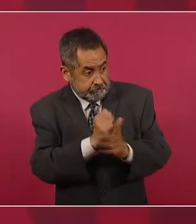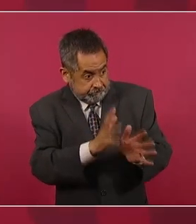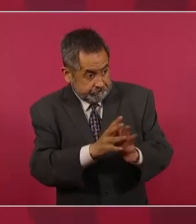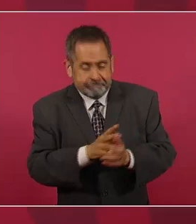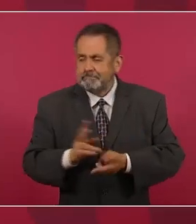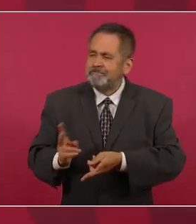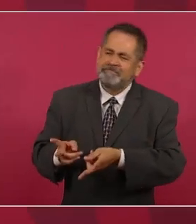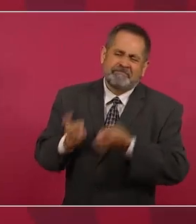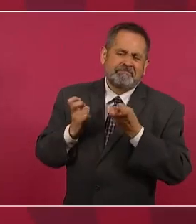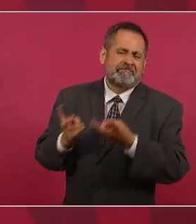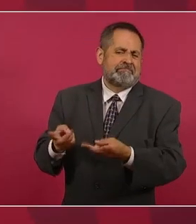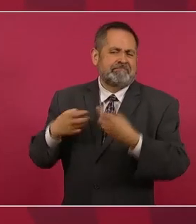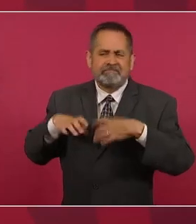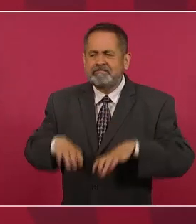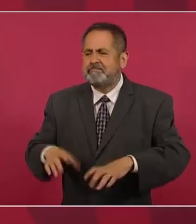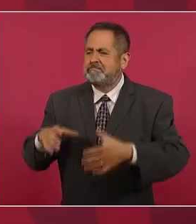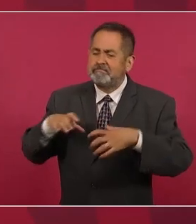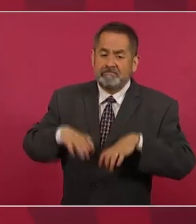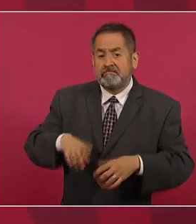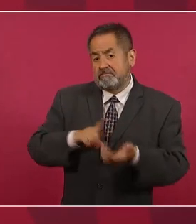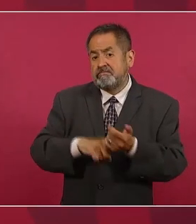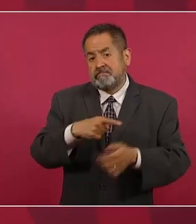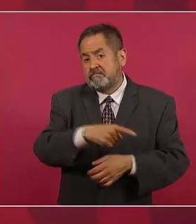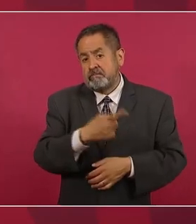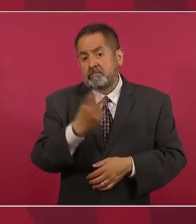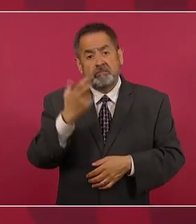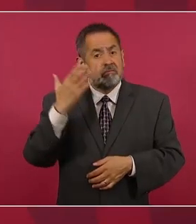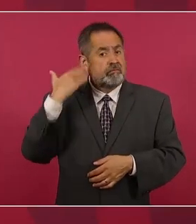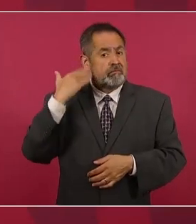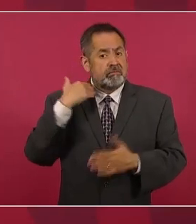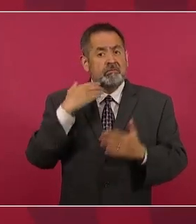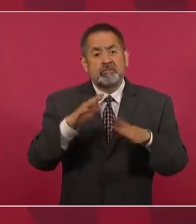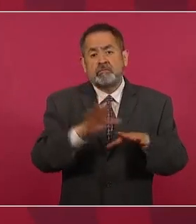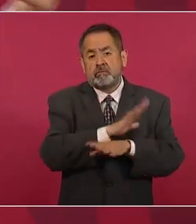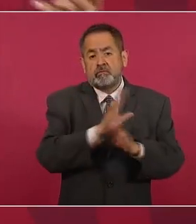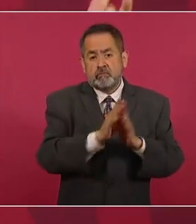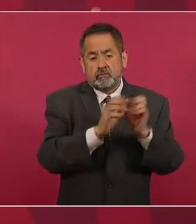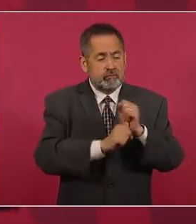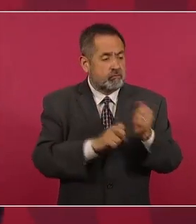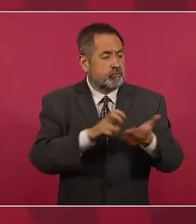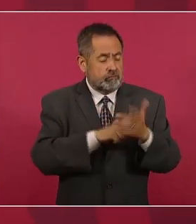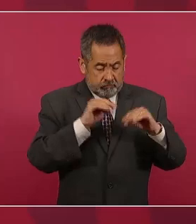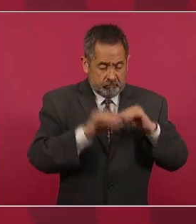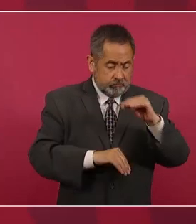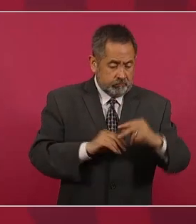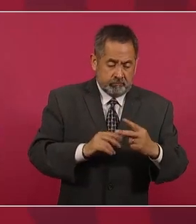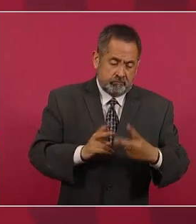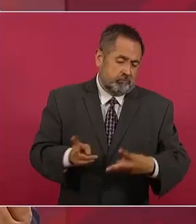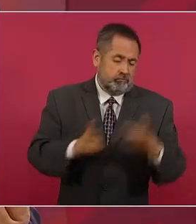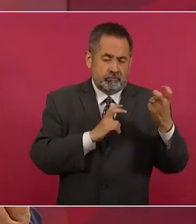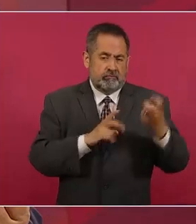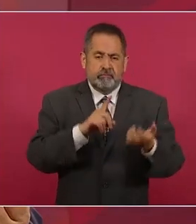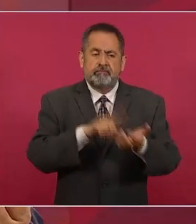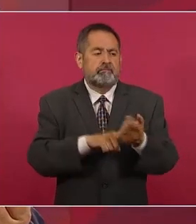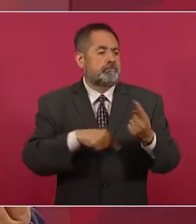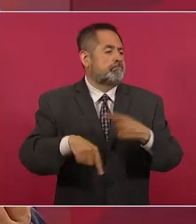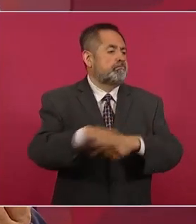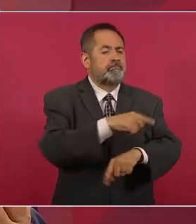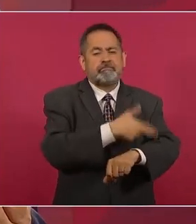y necesitaban pues del aparato burocrático,